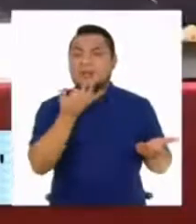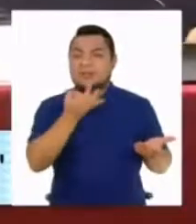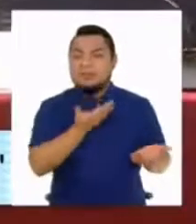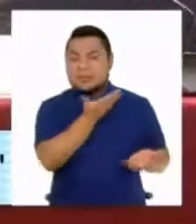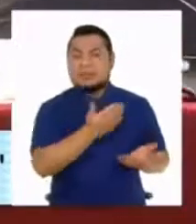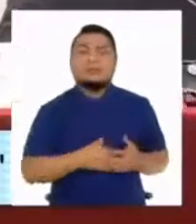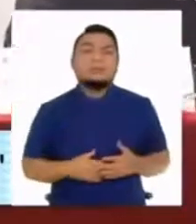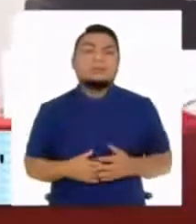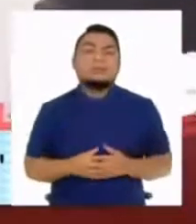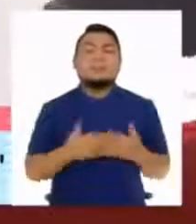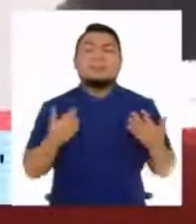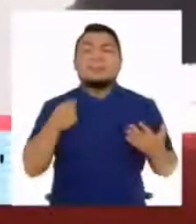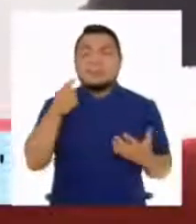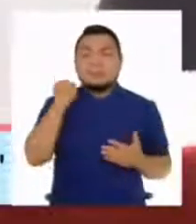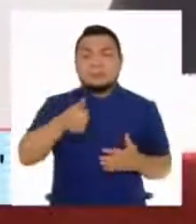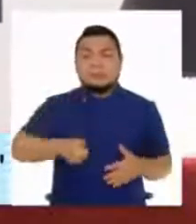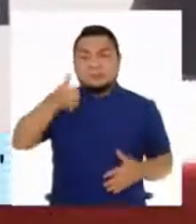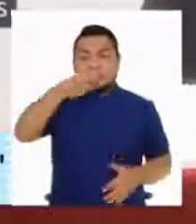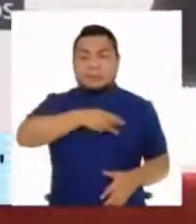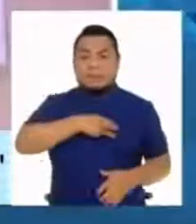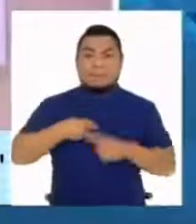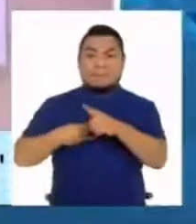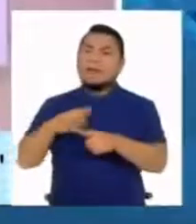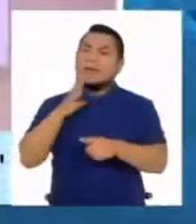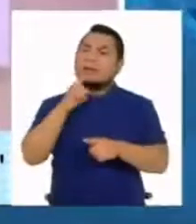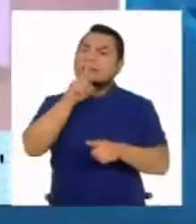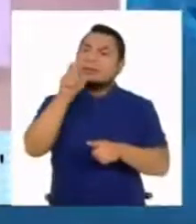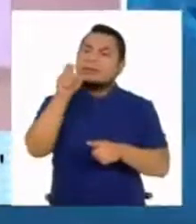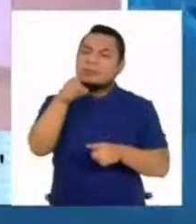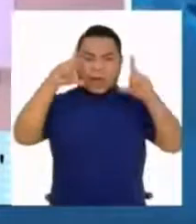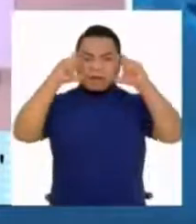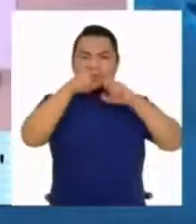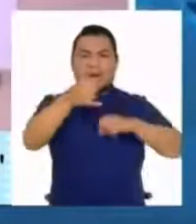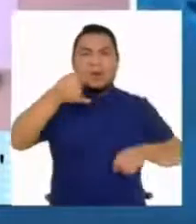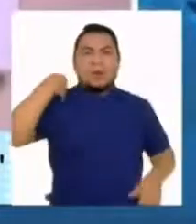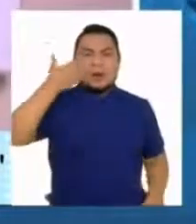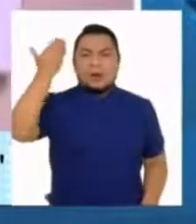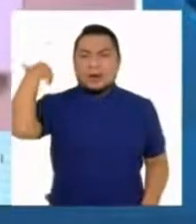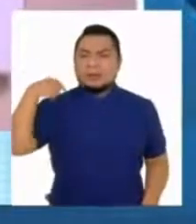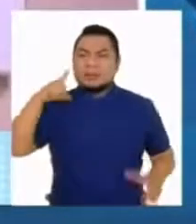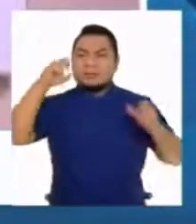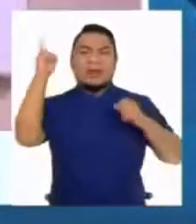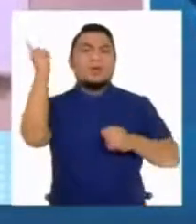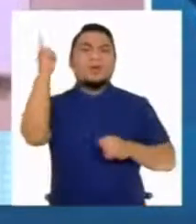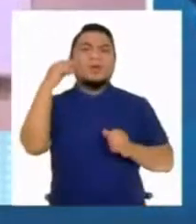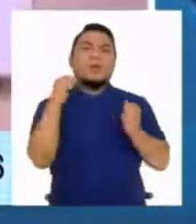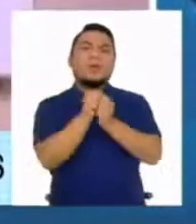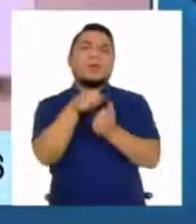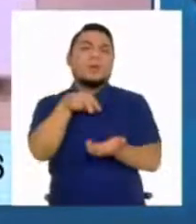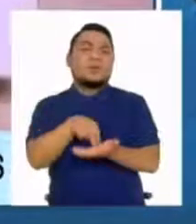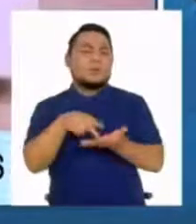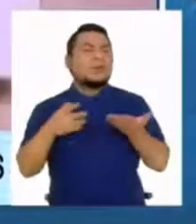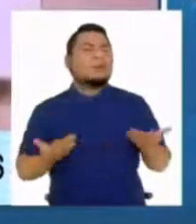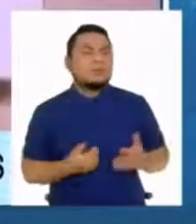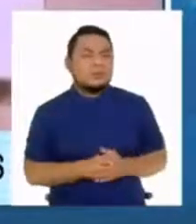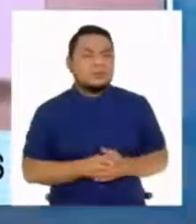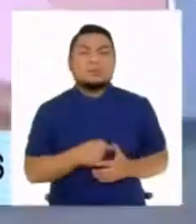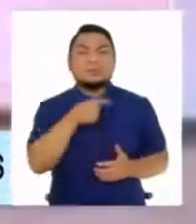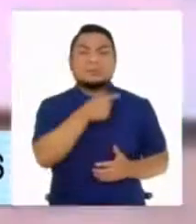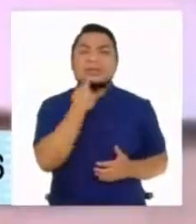el sentir, no? El titular de la PCM se refirió también a su fotografía junto a una imagen alusiva a Sendero Luminoso.